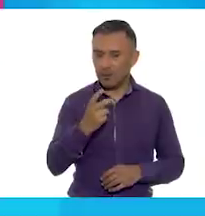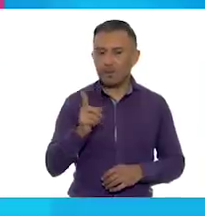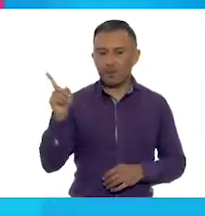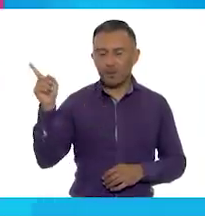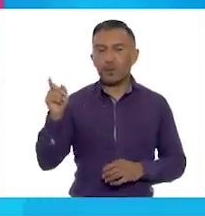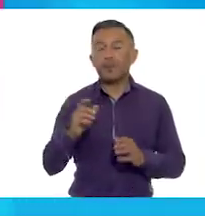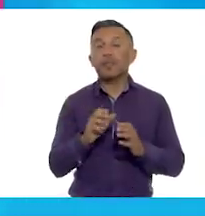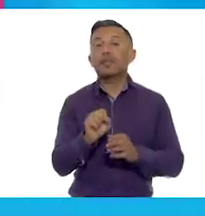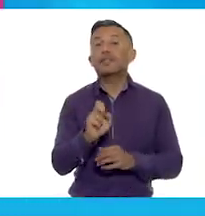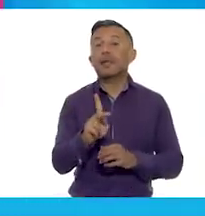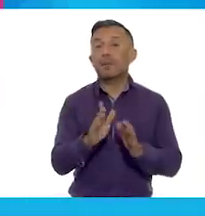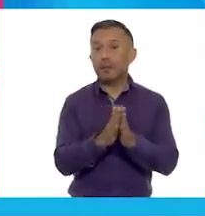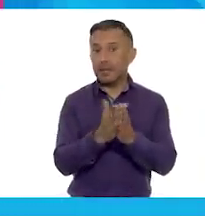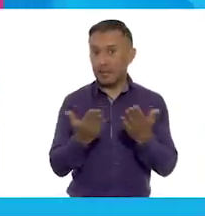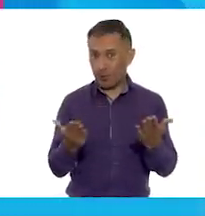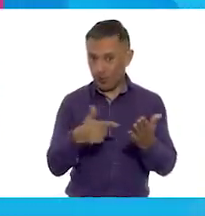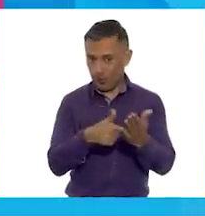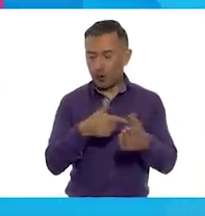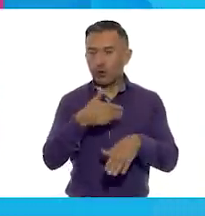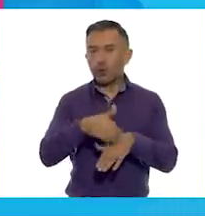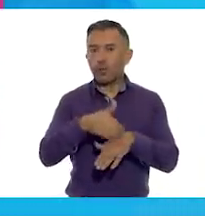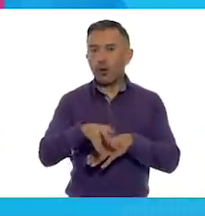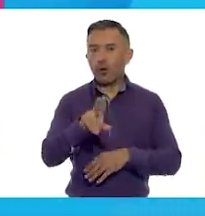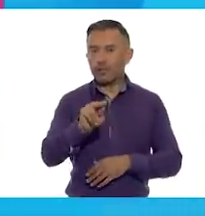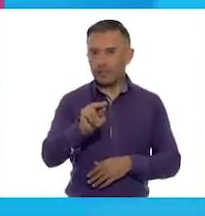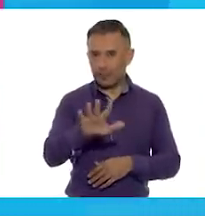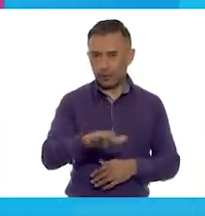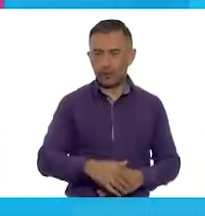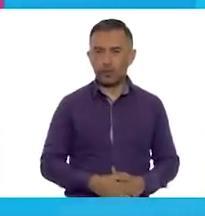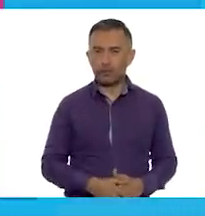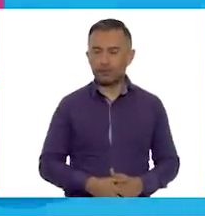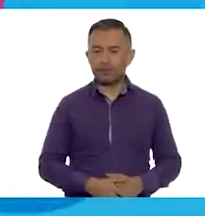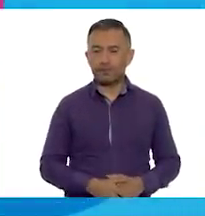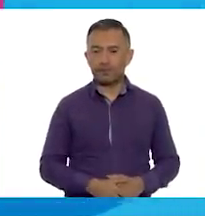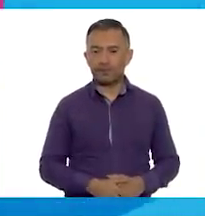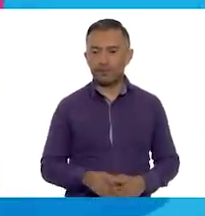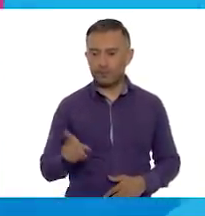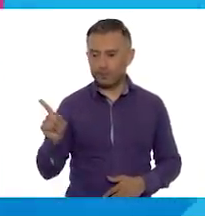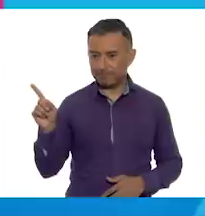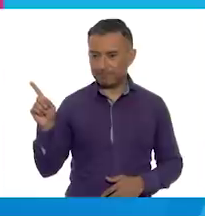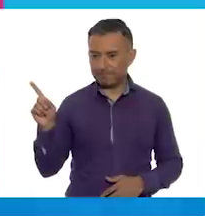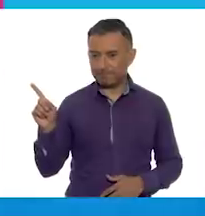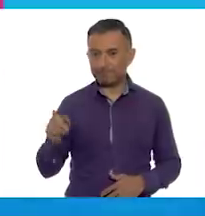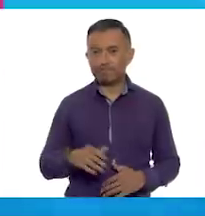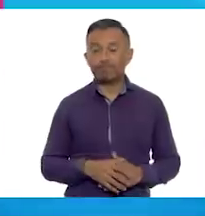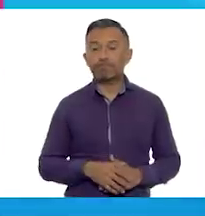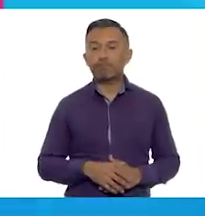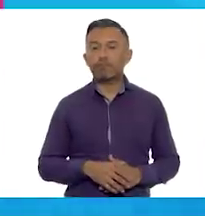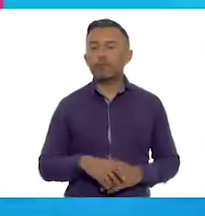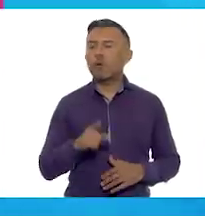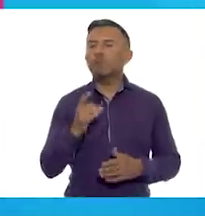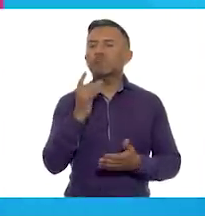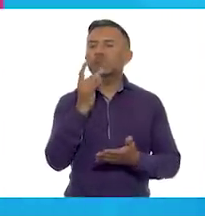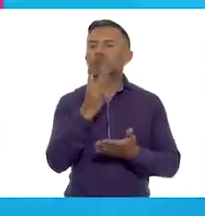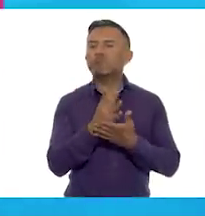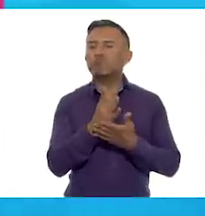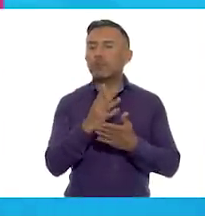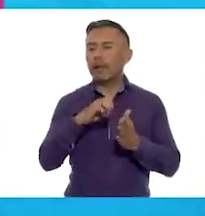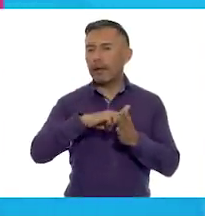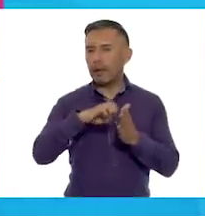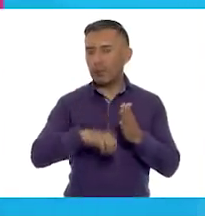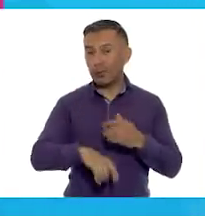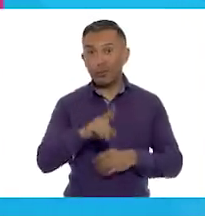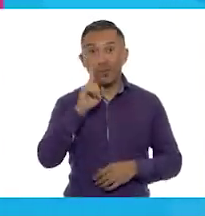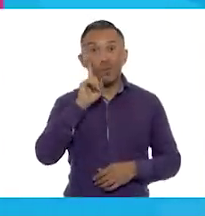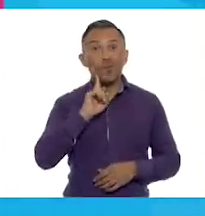ver la página 85 de nuestro libro. Ahí está, mire, maestra. Y en él vemos un ejemplo. Observamos a